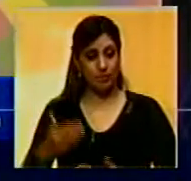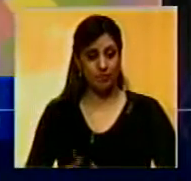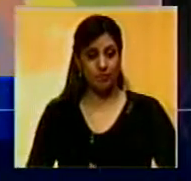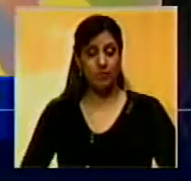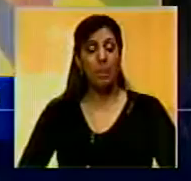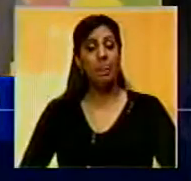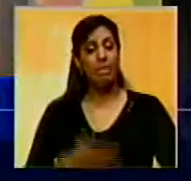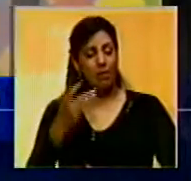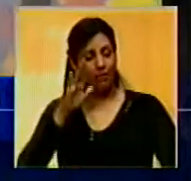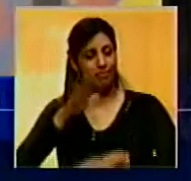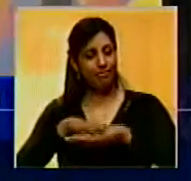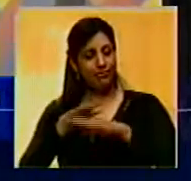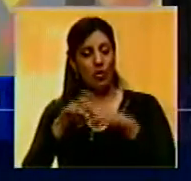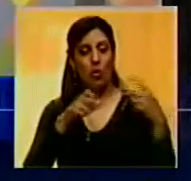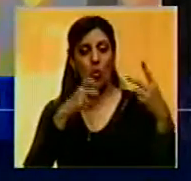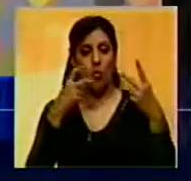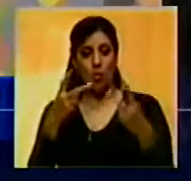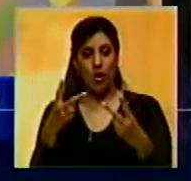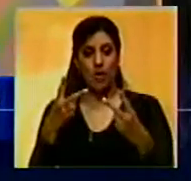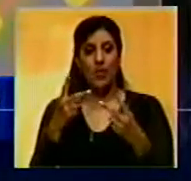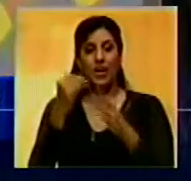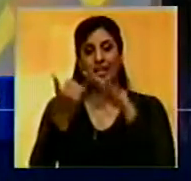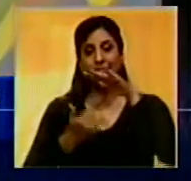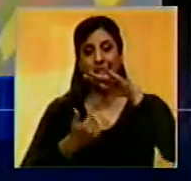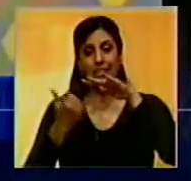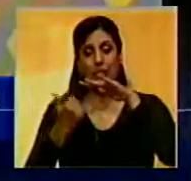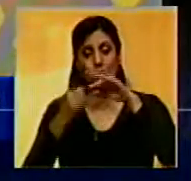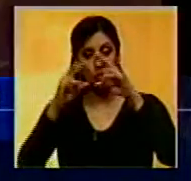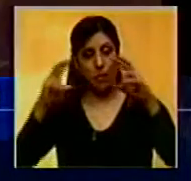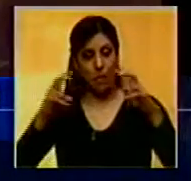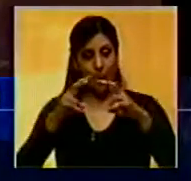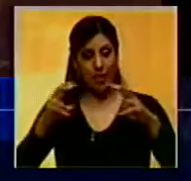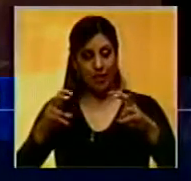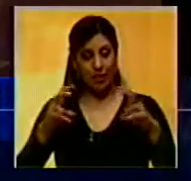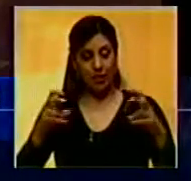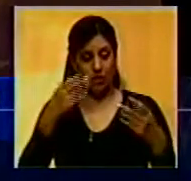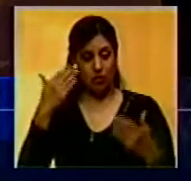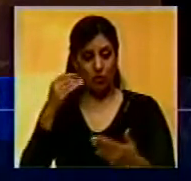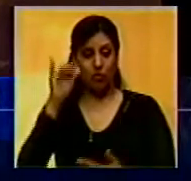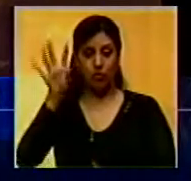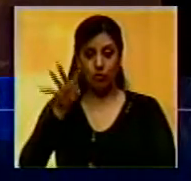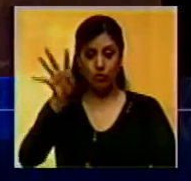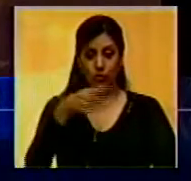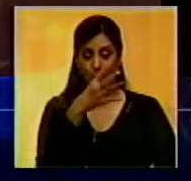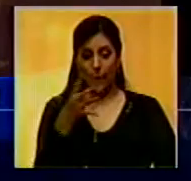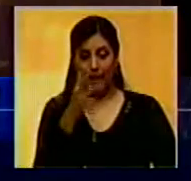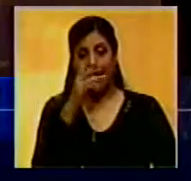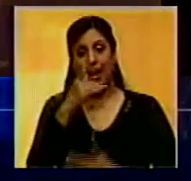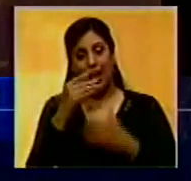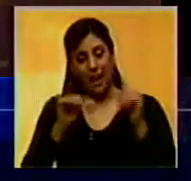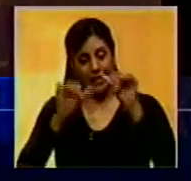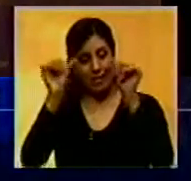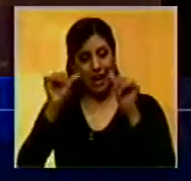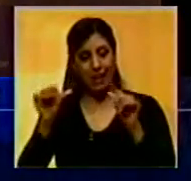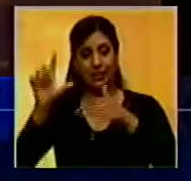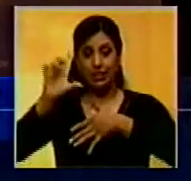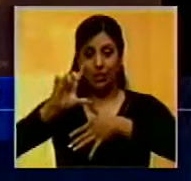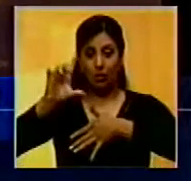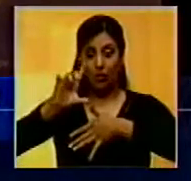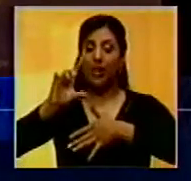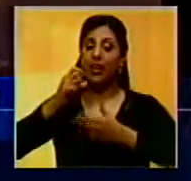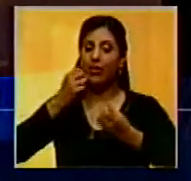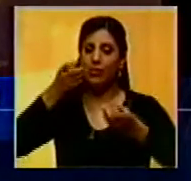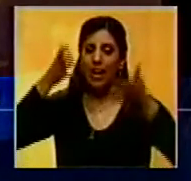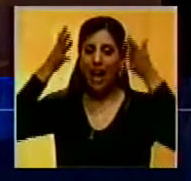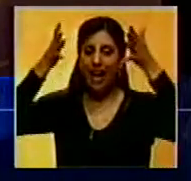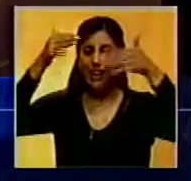El MoMA anunció la creación del Instituto de Investigación Patricia Phelps de Cisneros para el Arte Latinoamericano, que